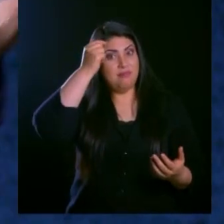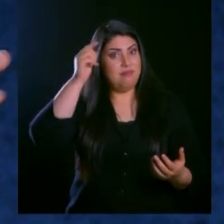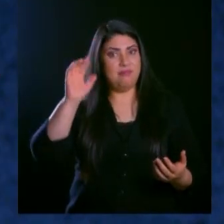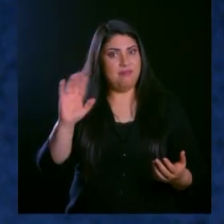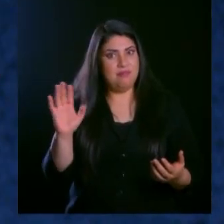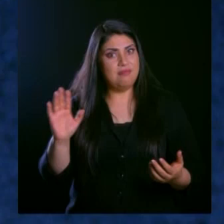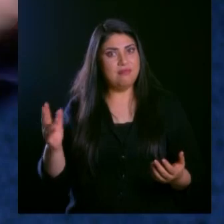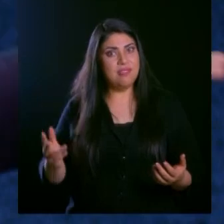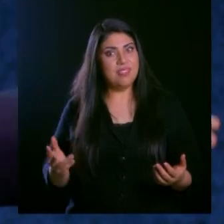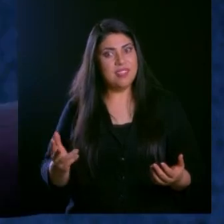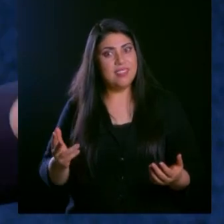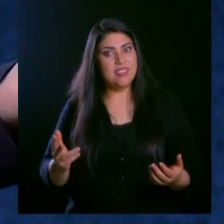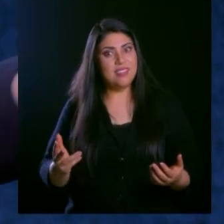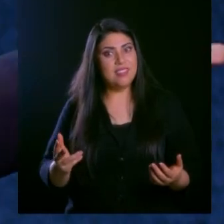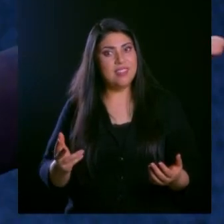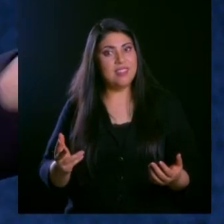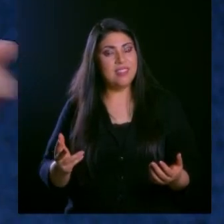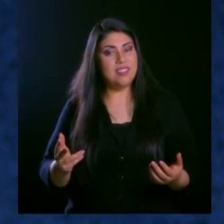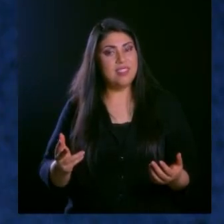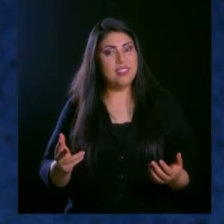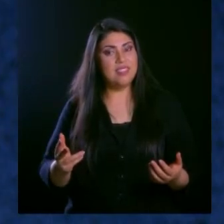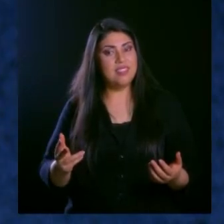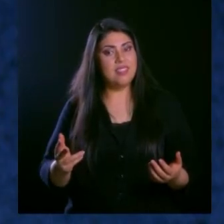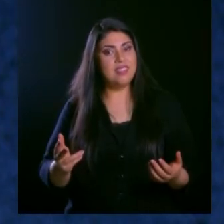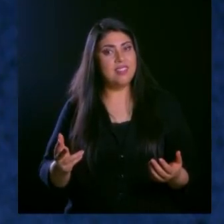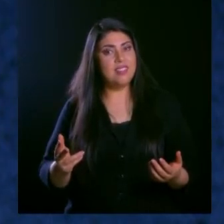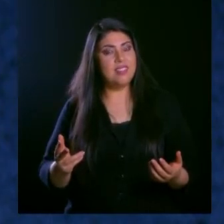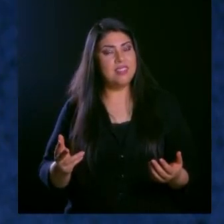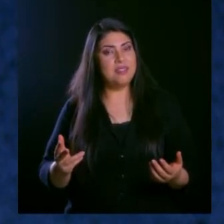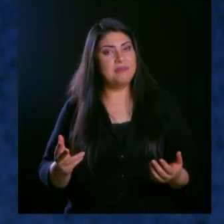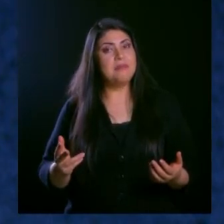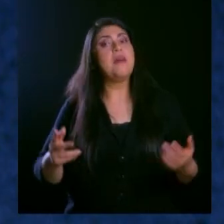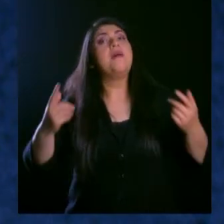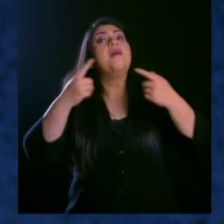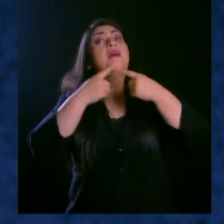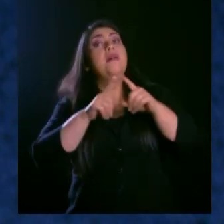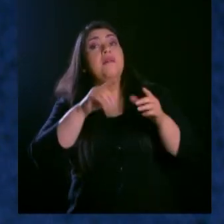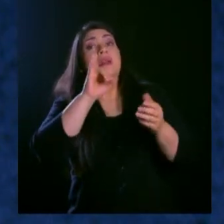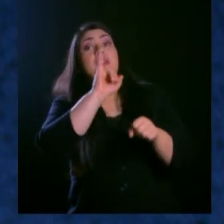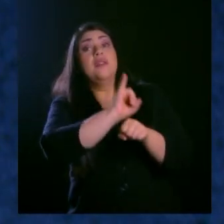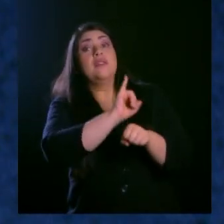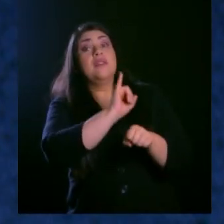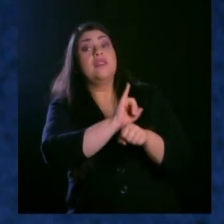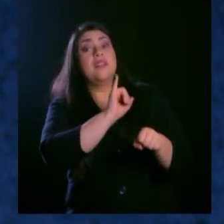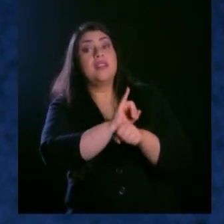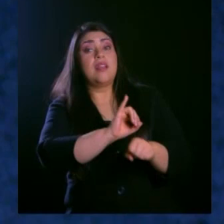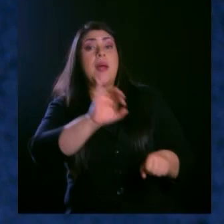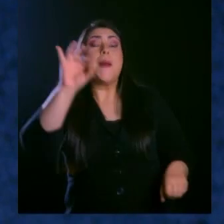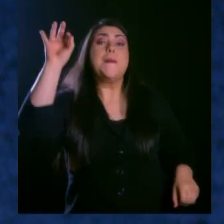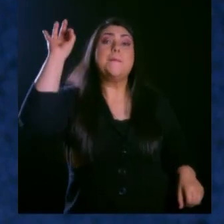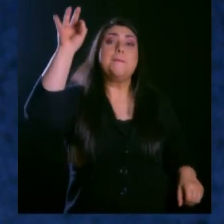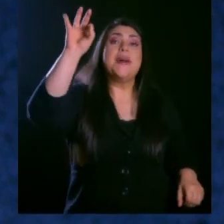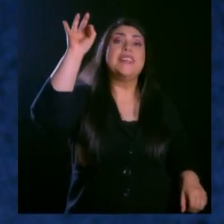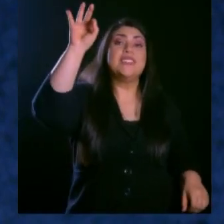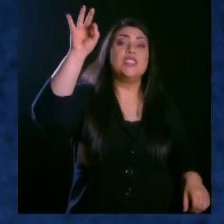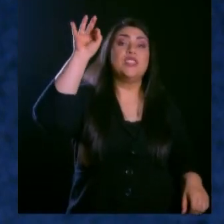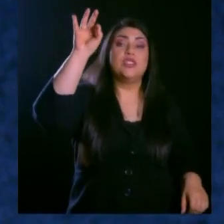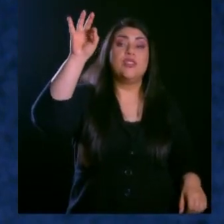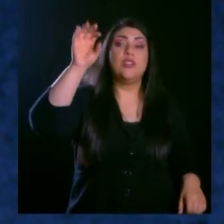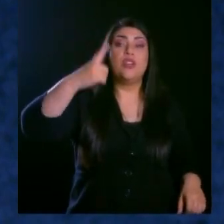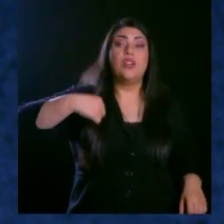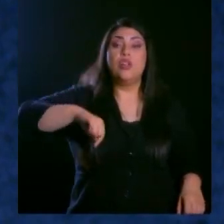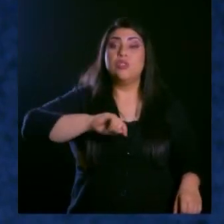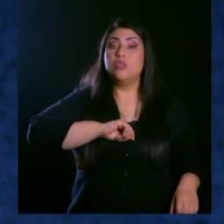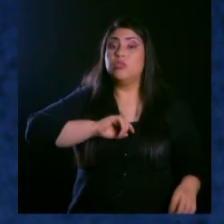no necesariamente político, pero el gobierno es democracia, es por voto, pero en la iglesia es un pastorado y nosotros cumplimos con el buen